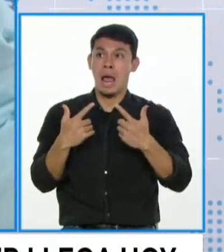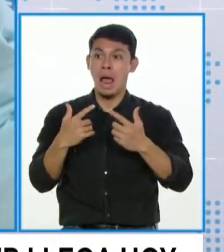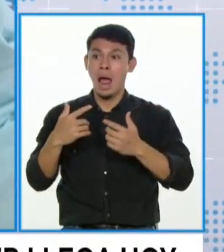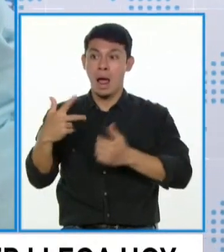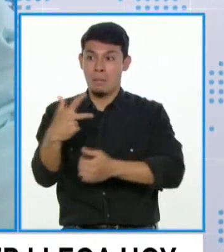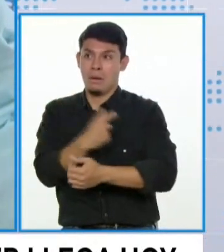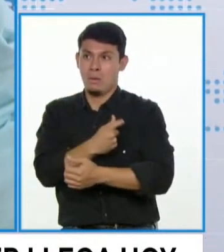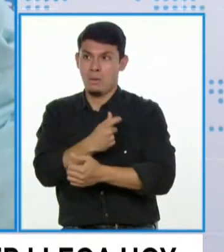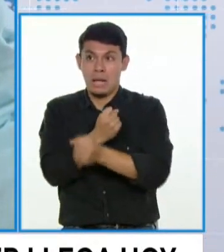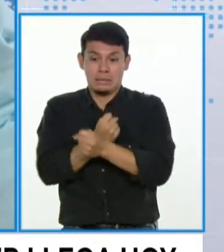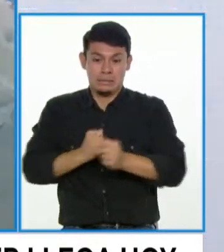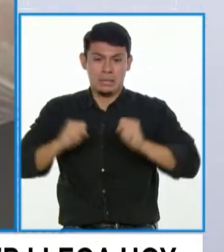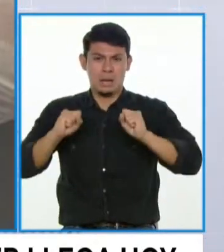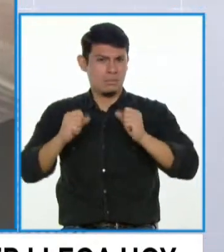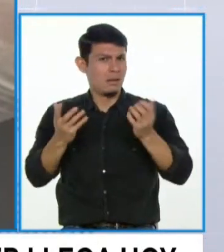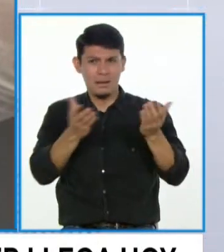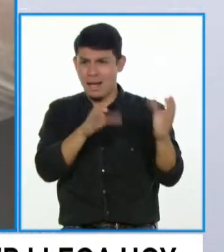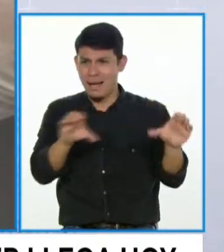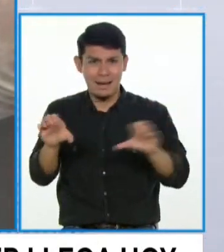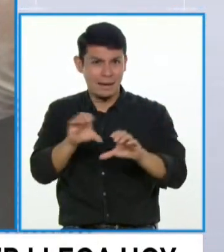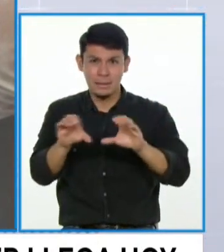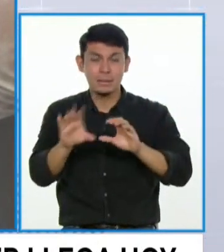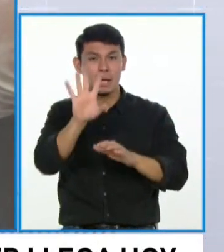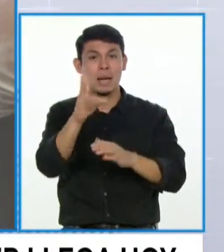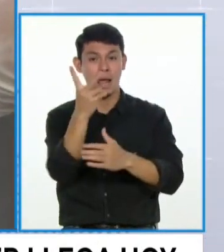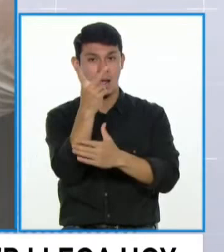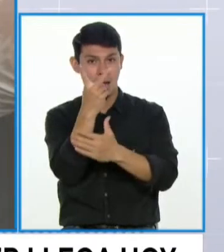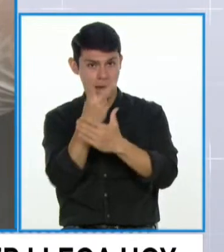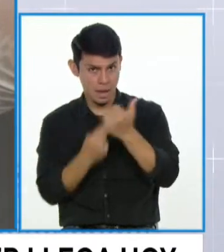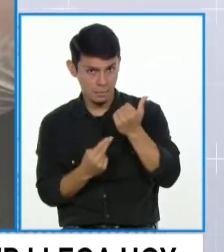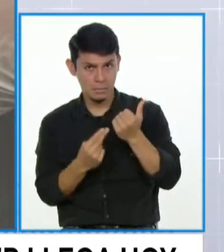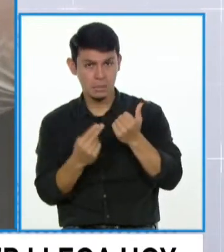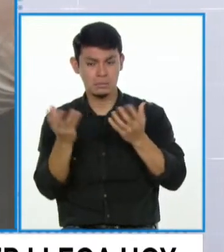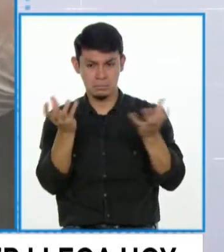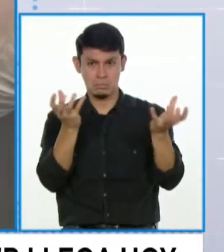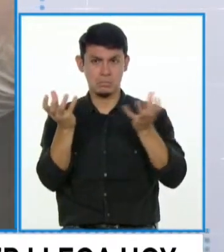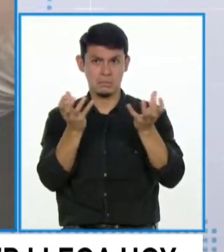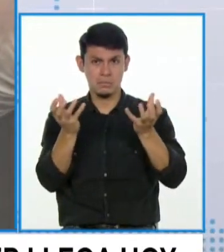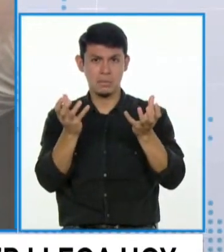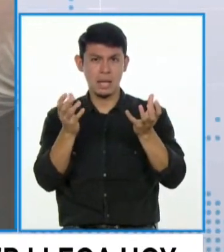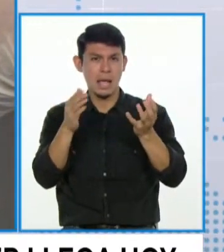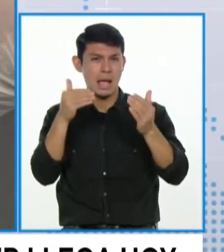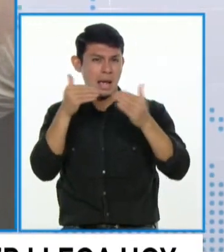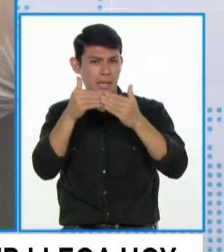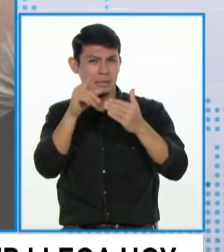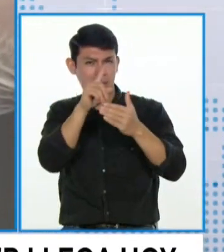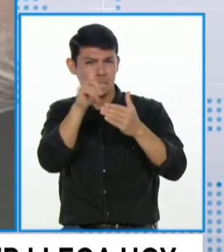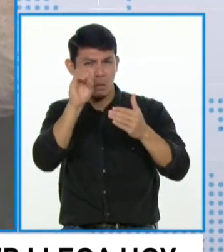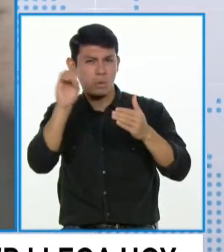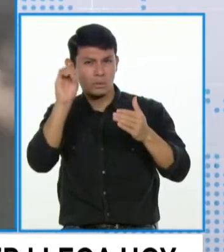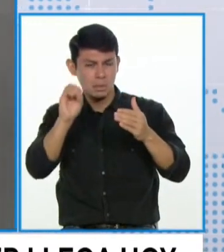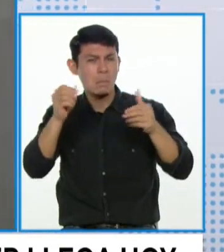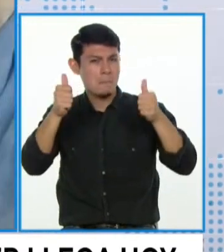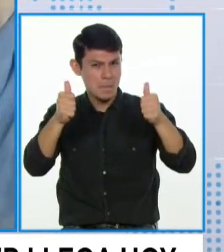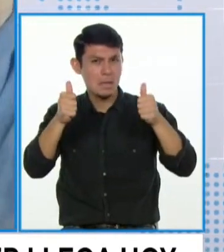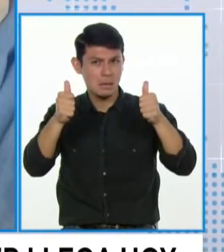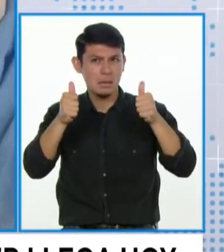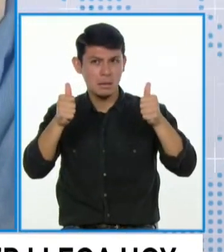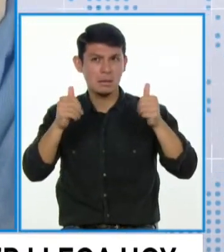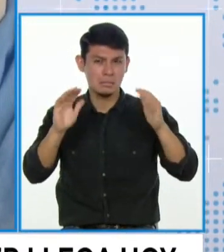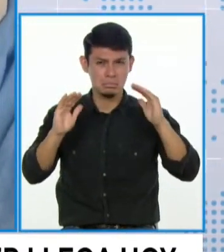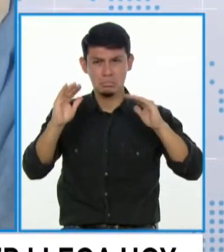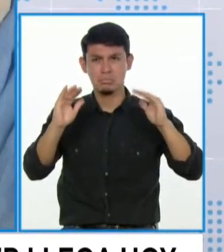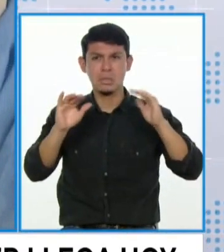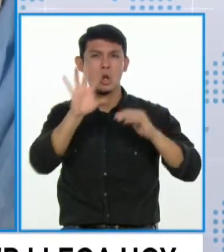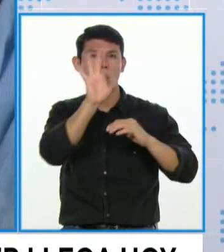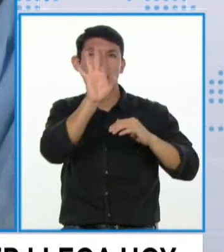te va a salvar la vida, vacúnate, ¿no? Y ambas, ojo al día, ambas son casi 100% eficaces, nunca 100%, ya es 99